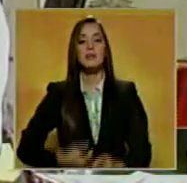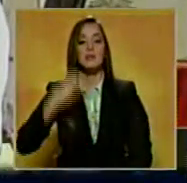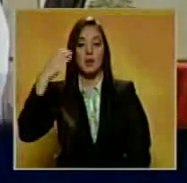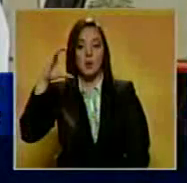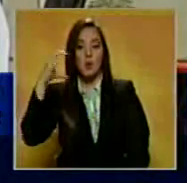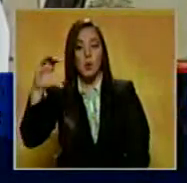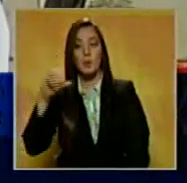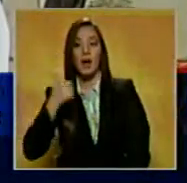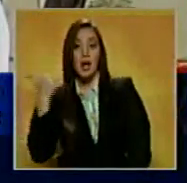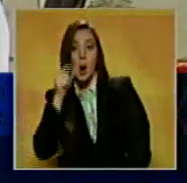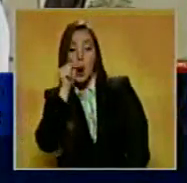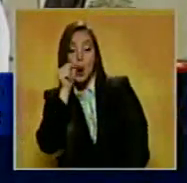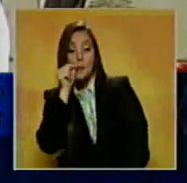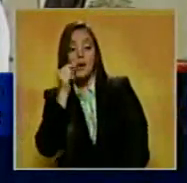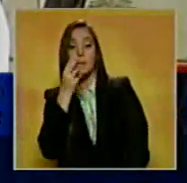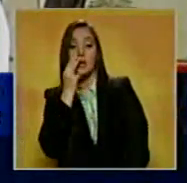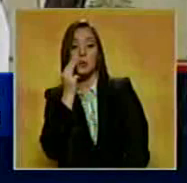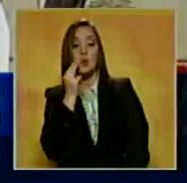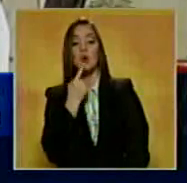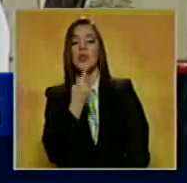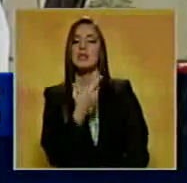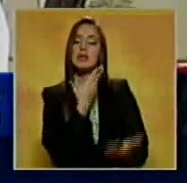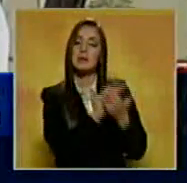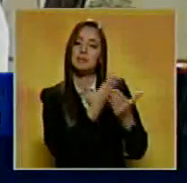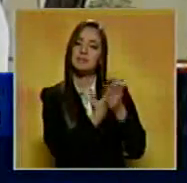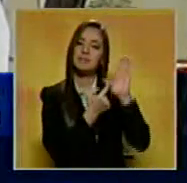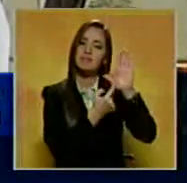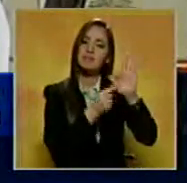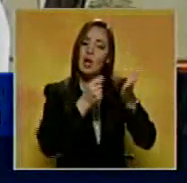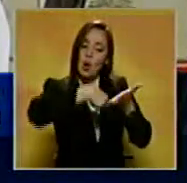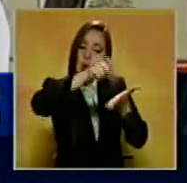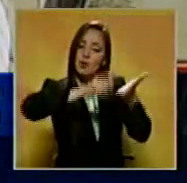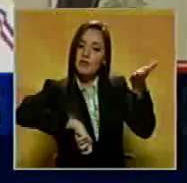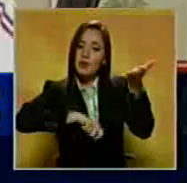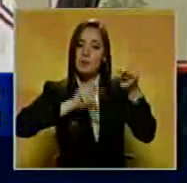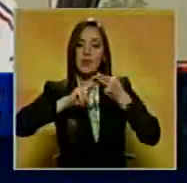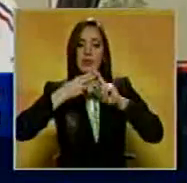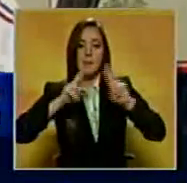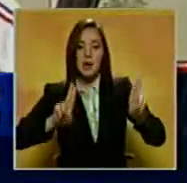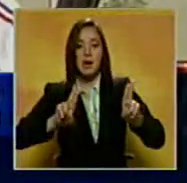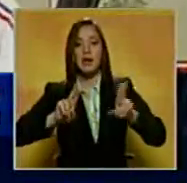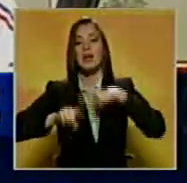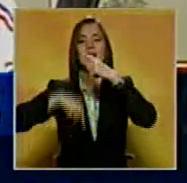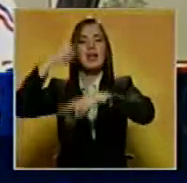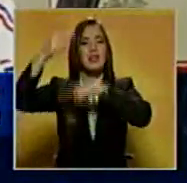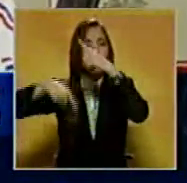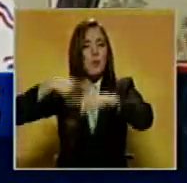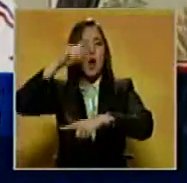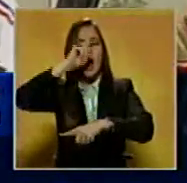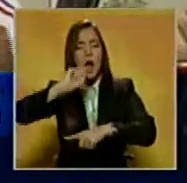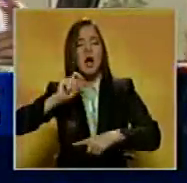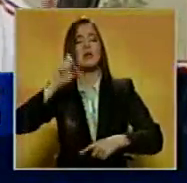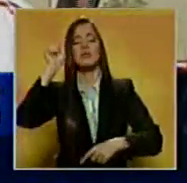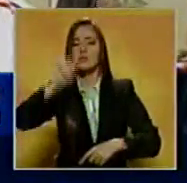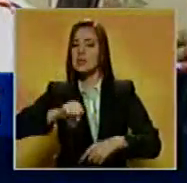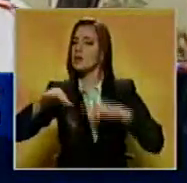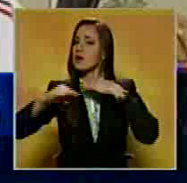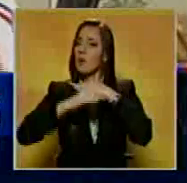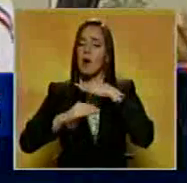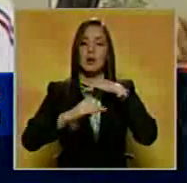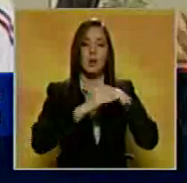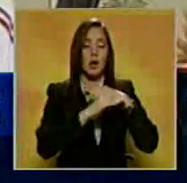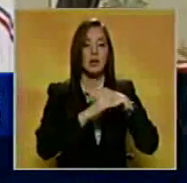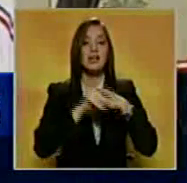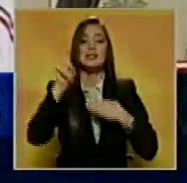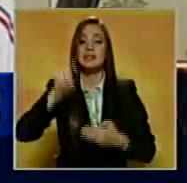Maduro propone firmar un pacto de convivencia de modelo de paz que se cumpla en las próximas décadas. A su juicio es necesario para